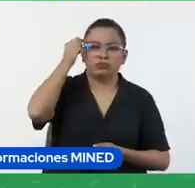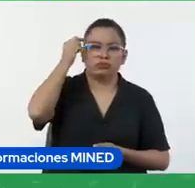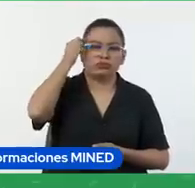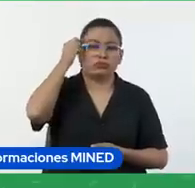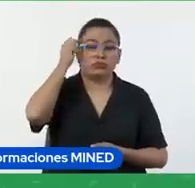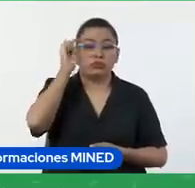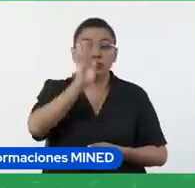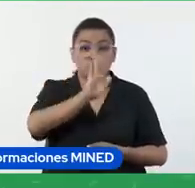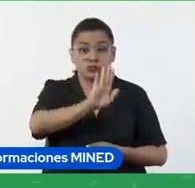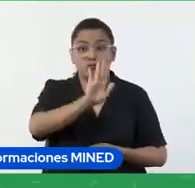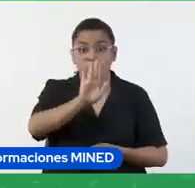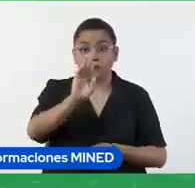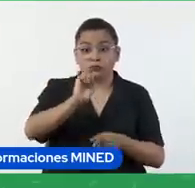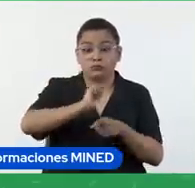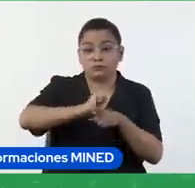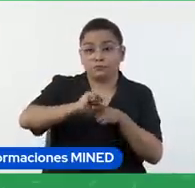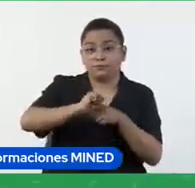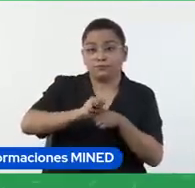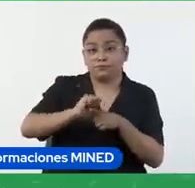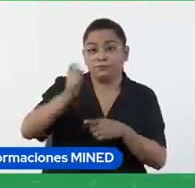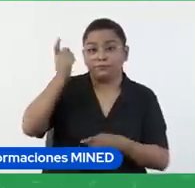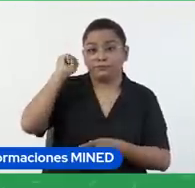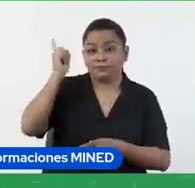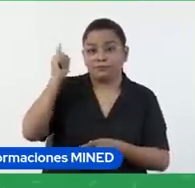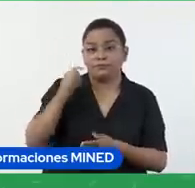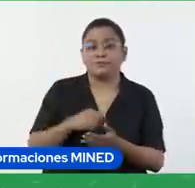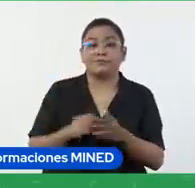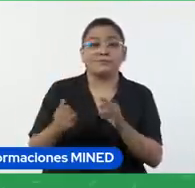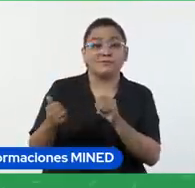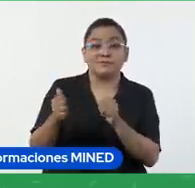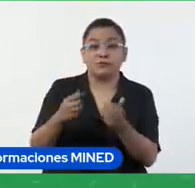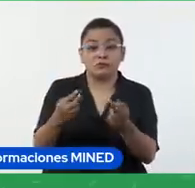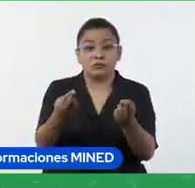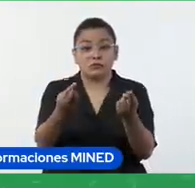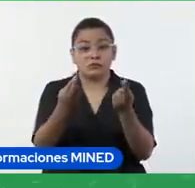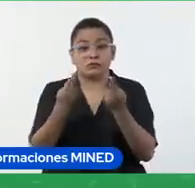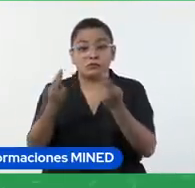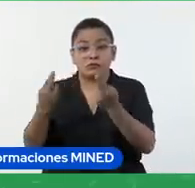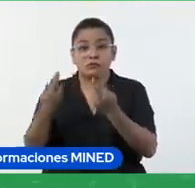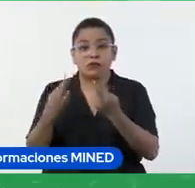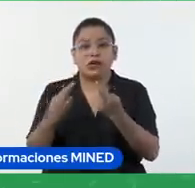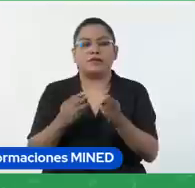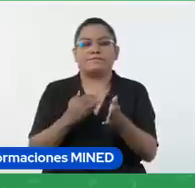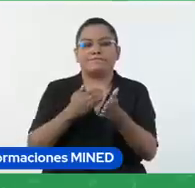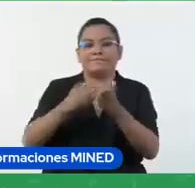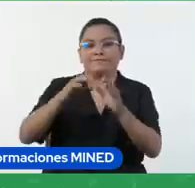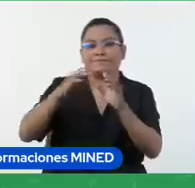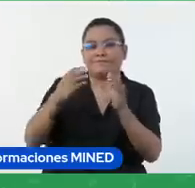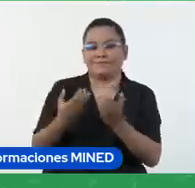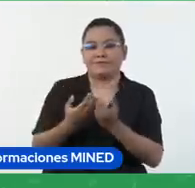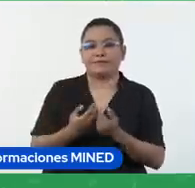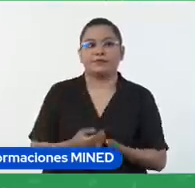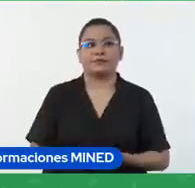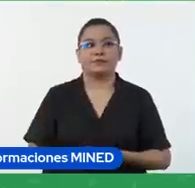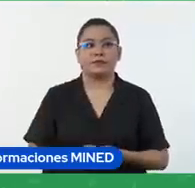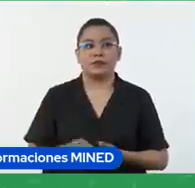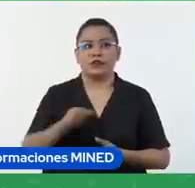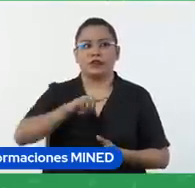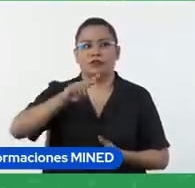docente, y a partir de las respuestas ya vamos dando forma a la sesión. Así que dejo la pregunta,